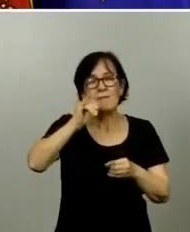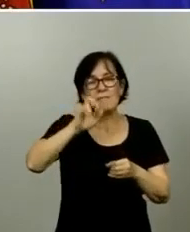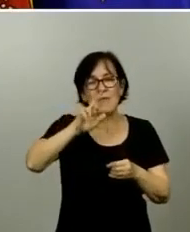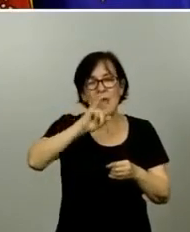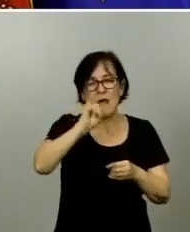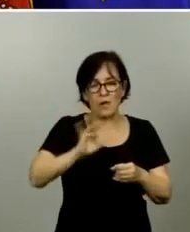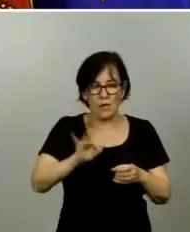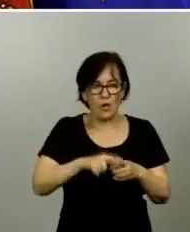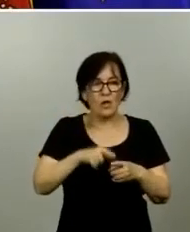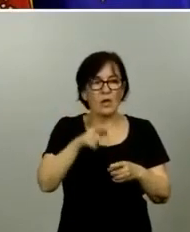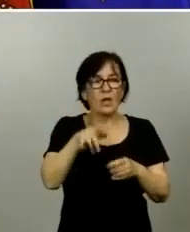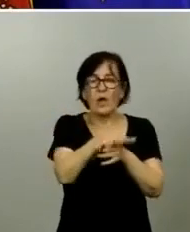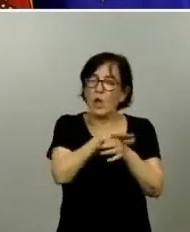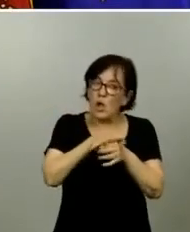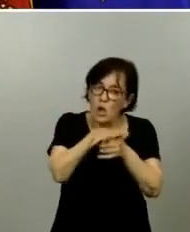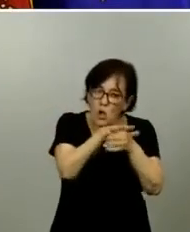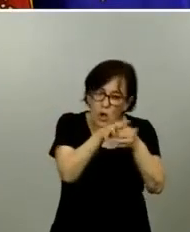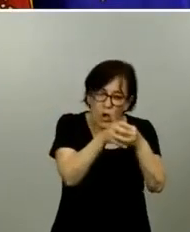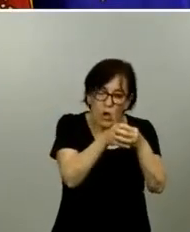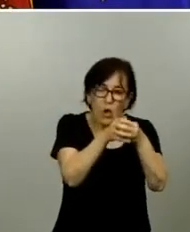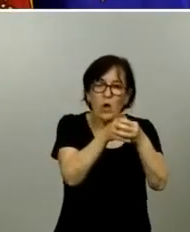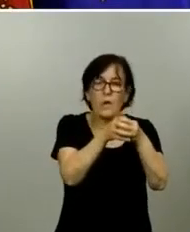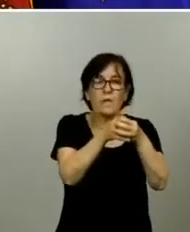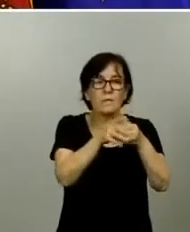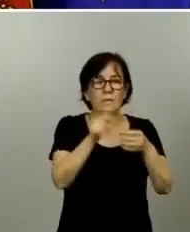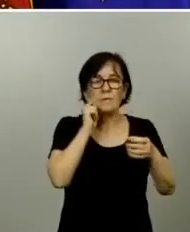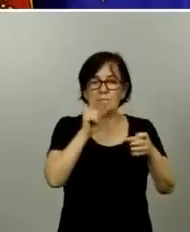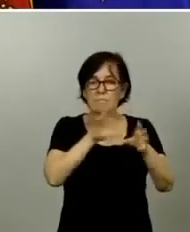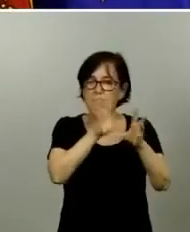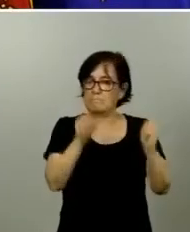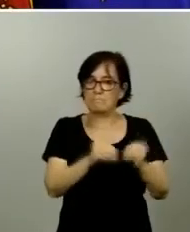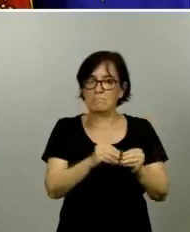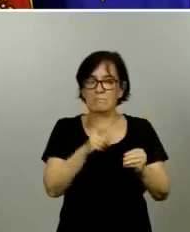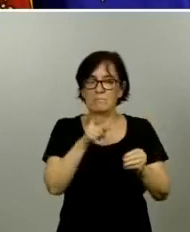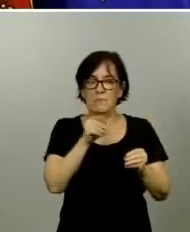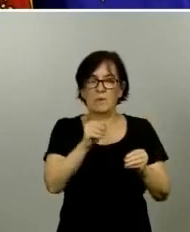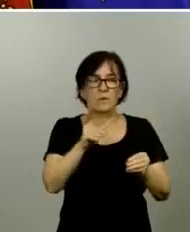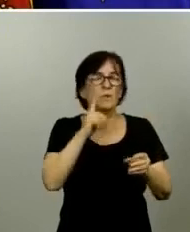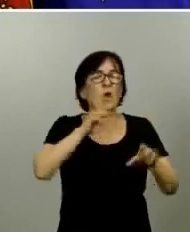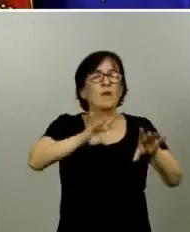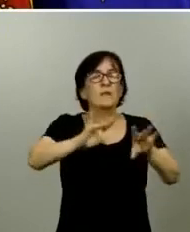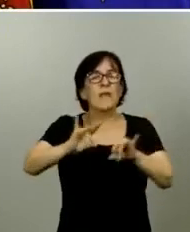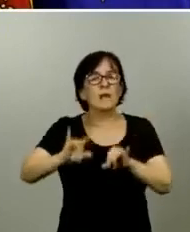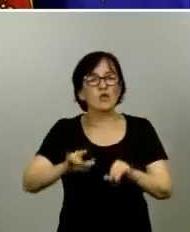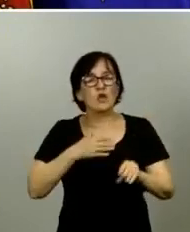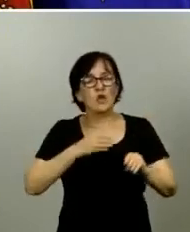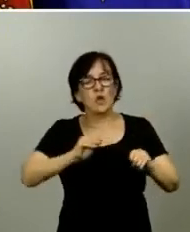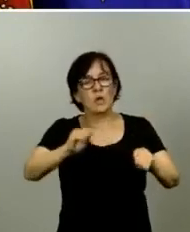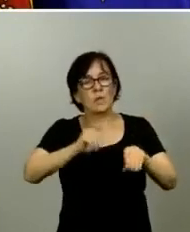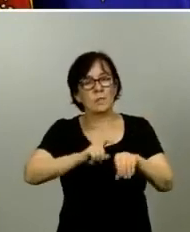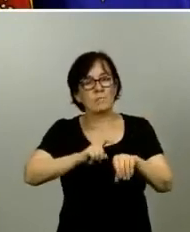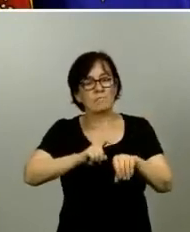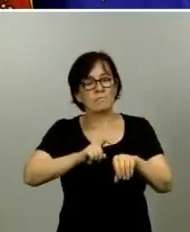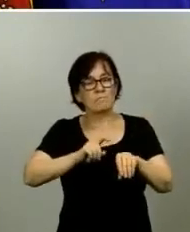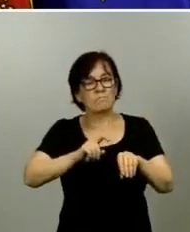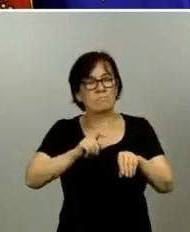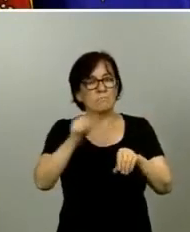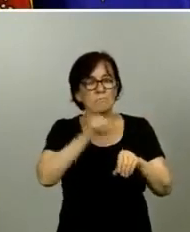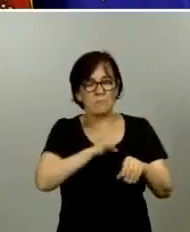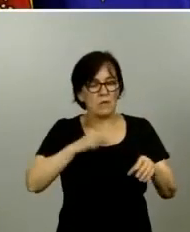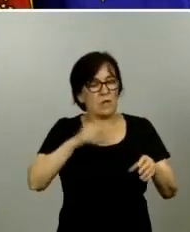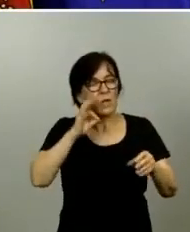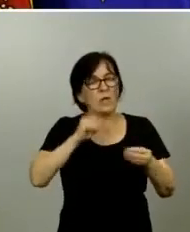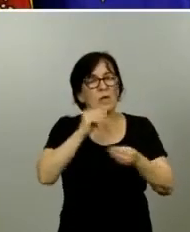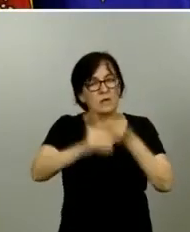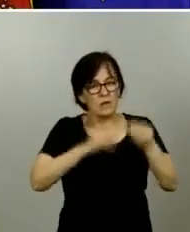tiene digamos la idiosincrasia específica como territorio particular bien definido y a la que se aplica de hecho